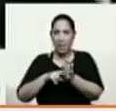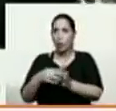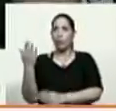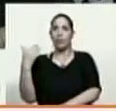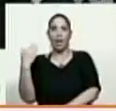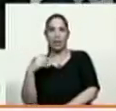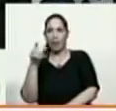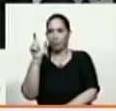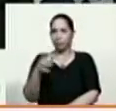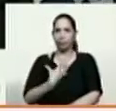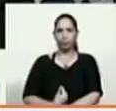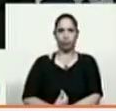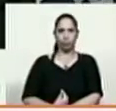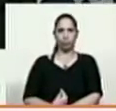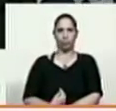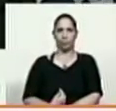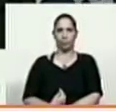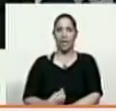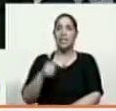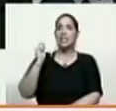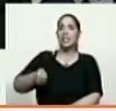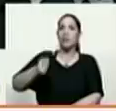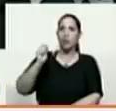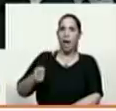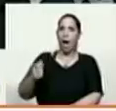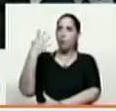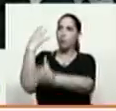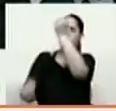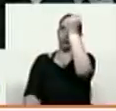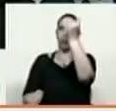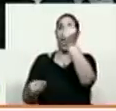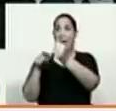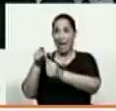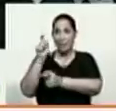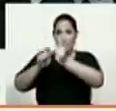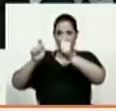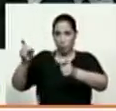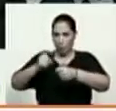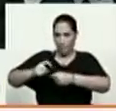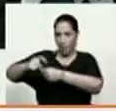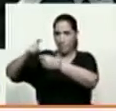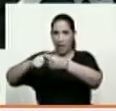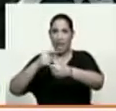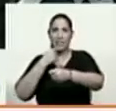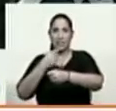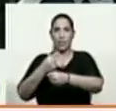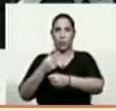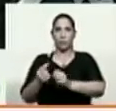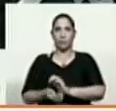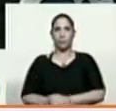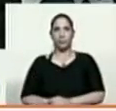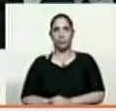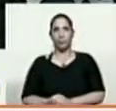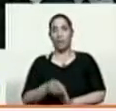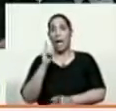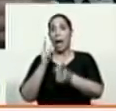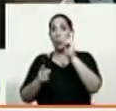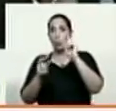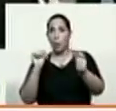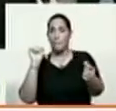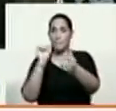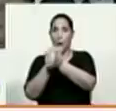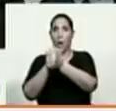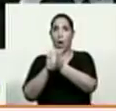célebre tribunal en el exilio cuyos miembros han sido judicializados algunos de ellos incluso privados de libertad en el país